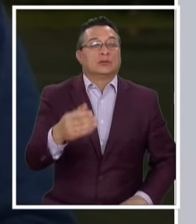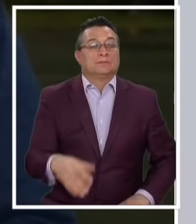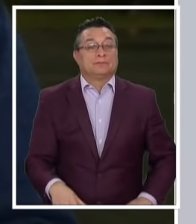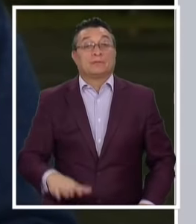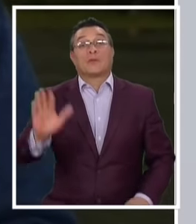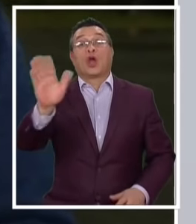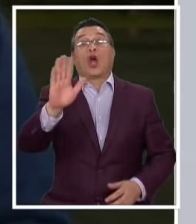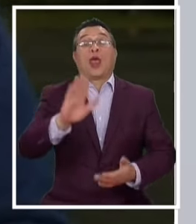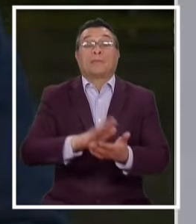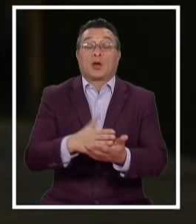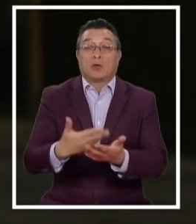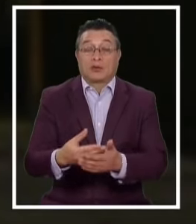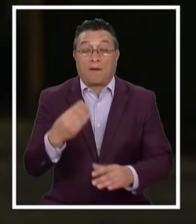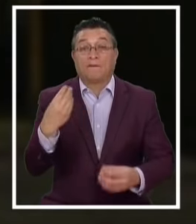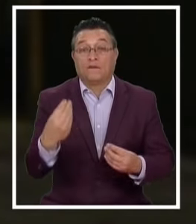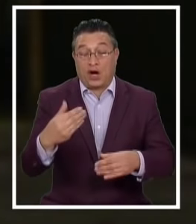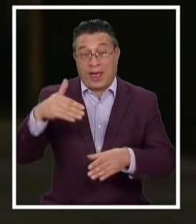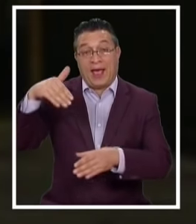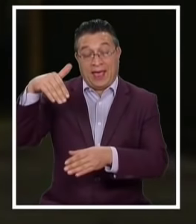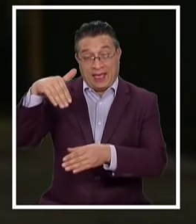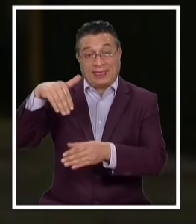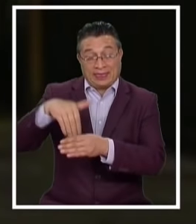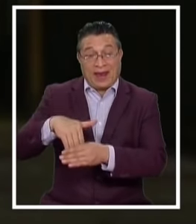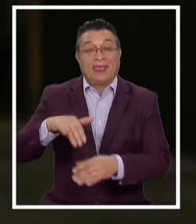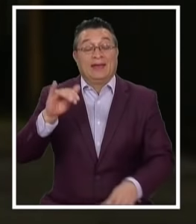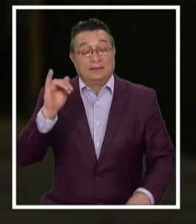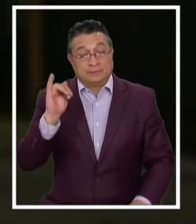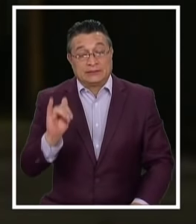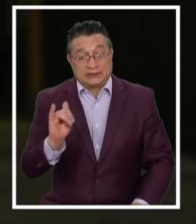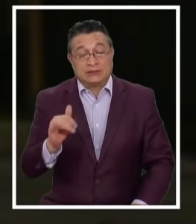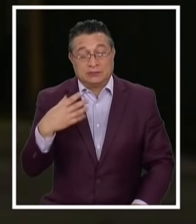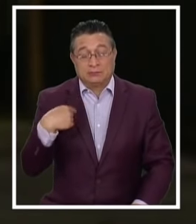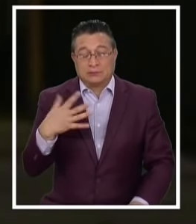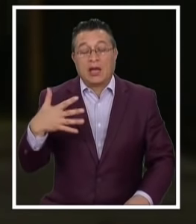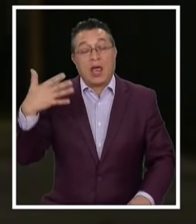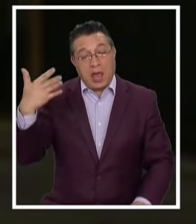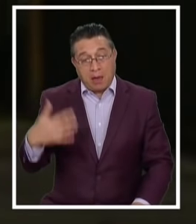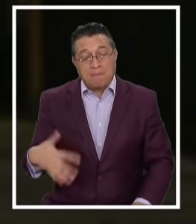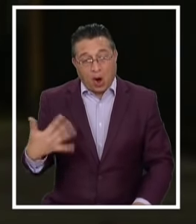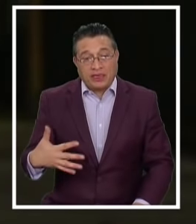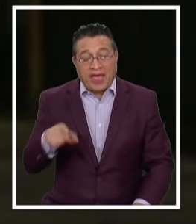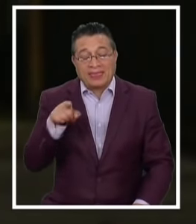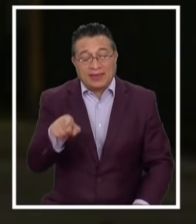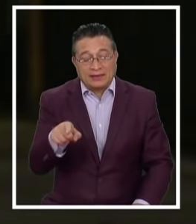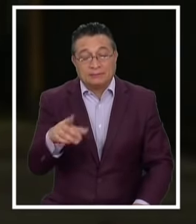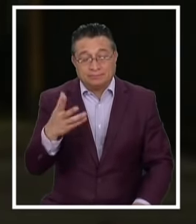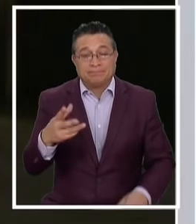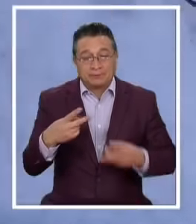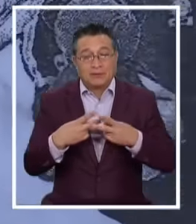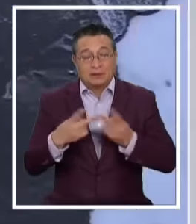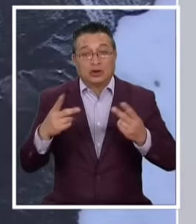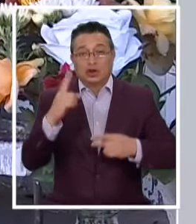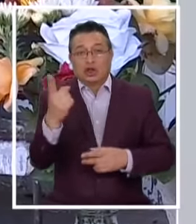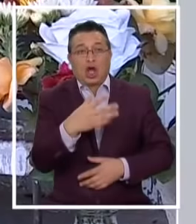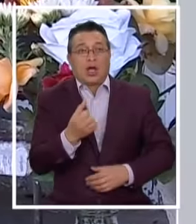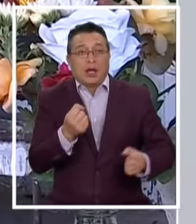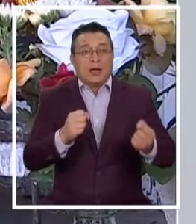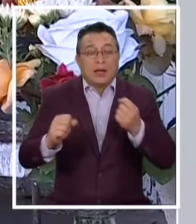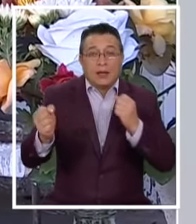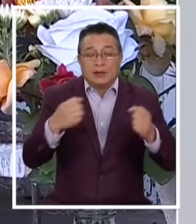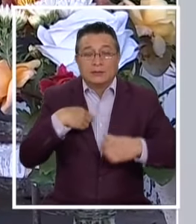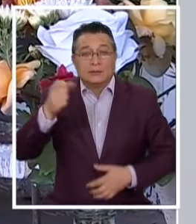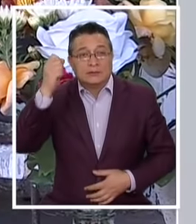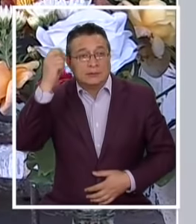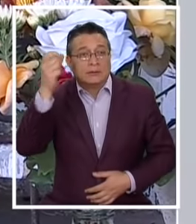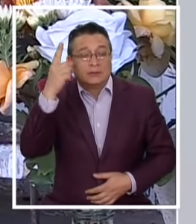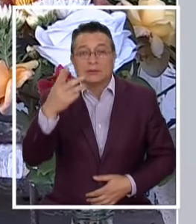Hola ¿Cómo están? Muy buenas tardes Claro Información Tremendamente Relevante Y es probablemente La que Con más ansias Estaban